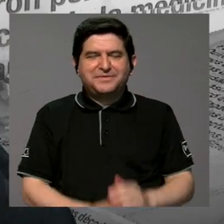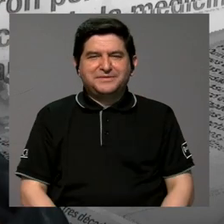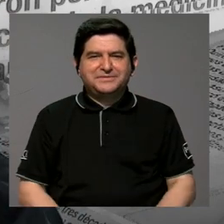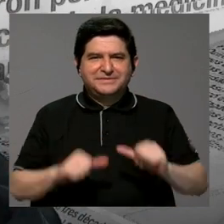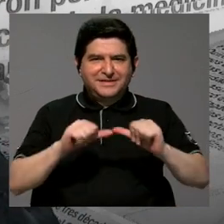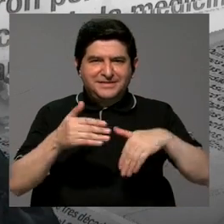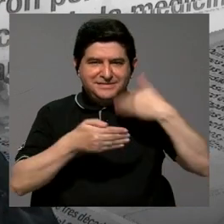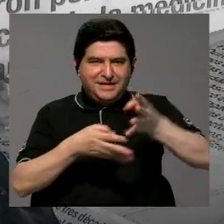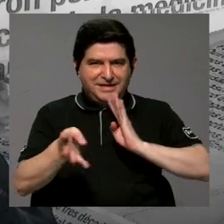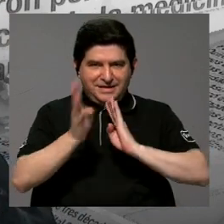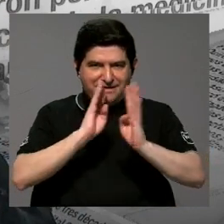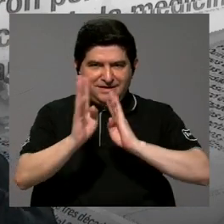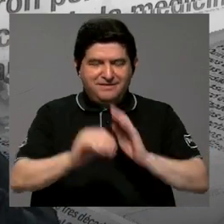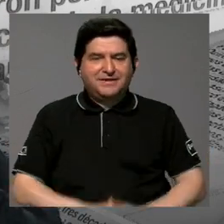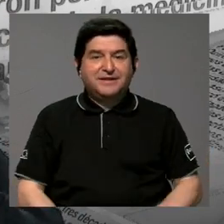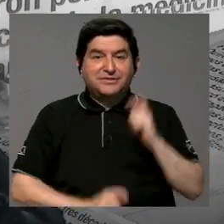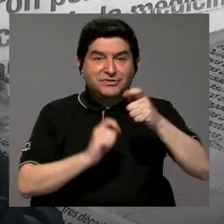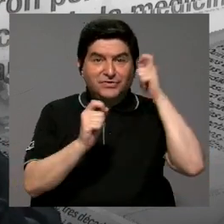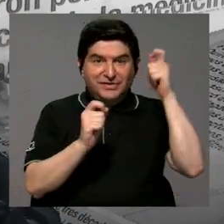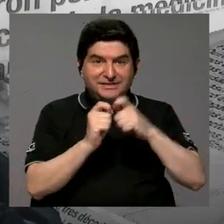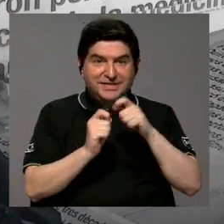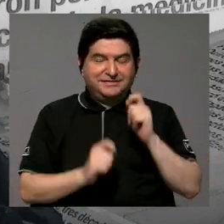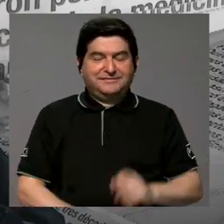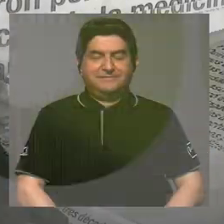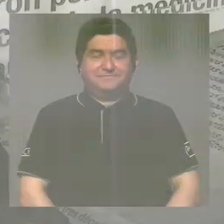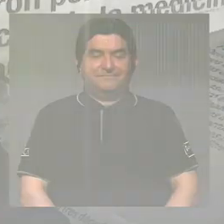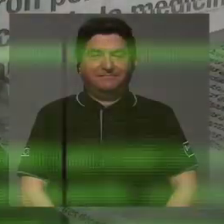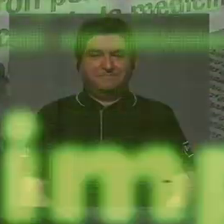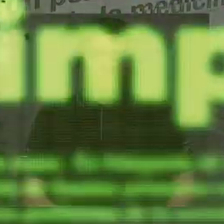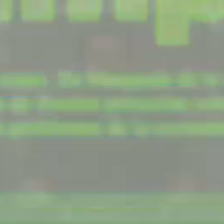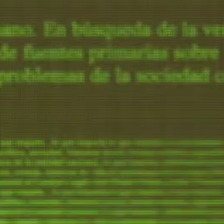y continuamos hablando específicamente de eso.